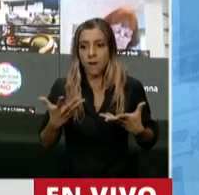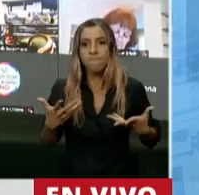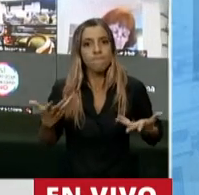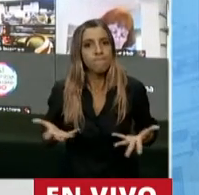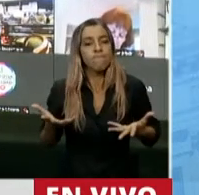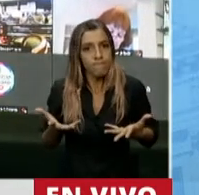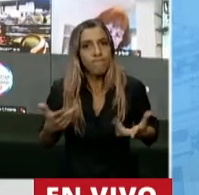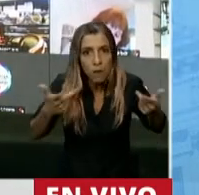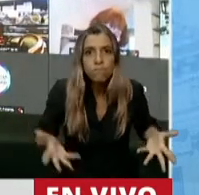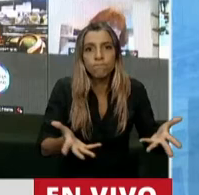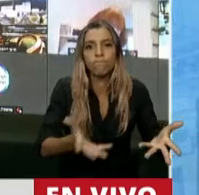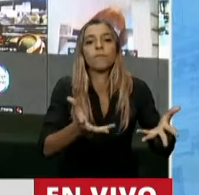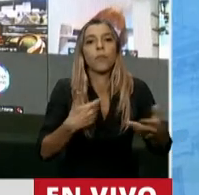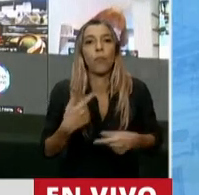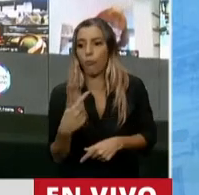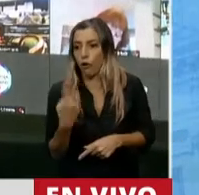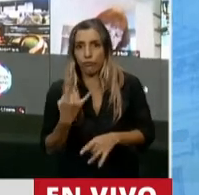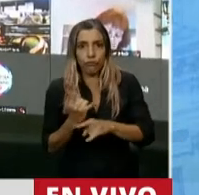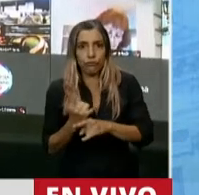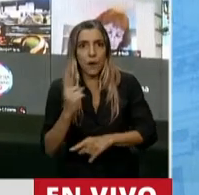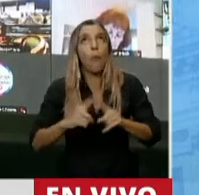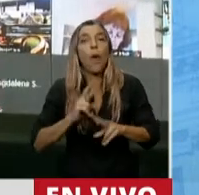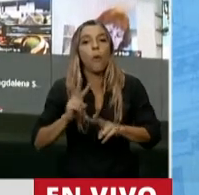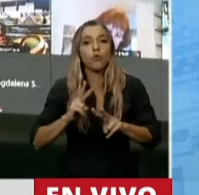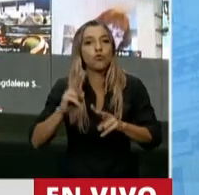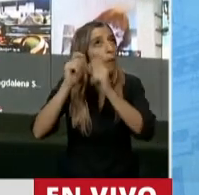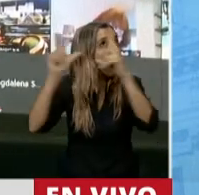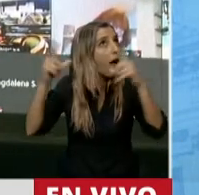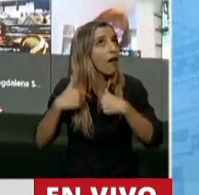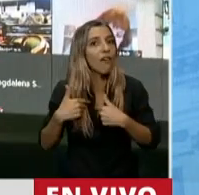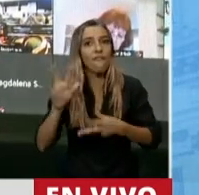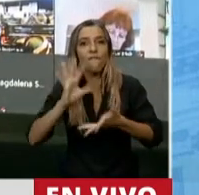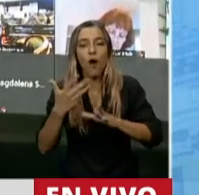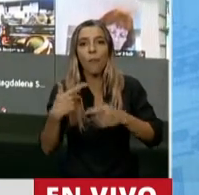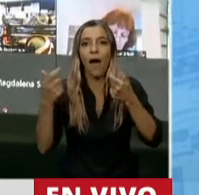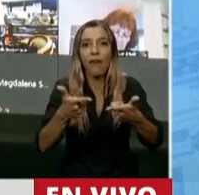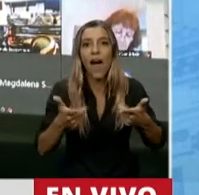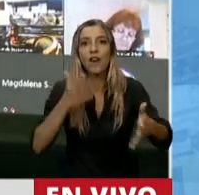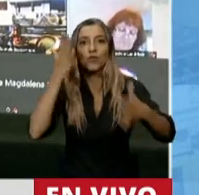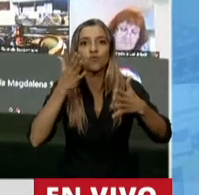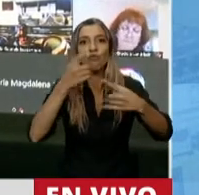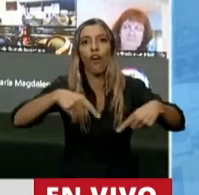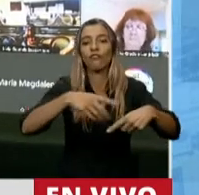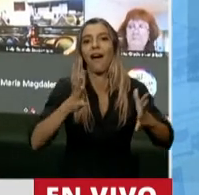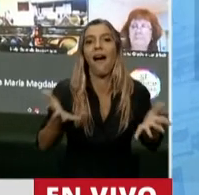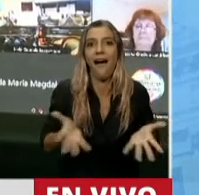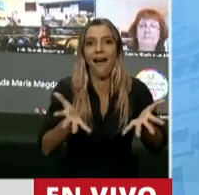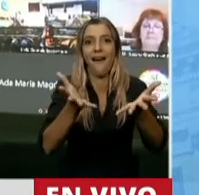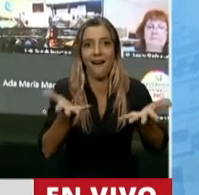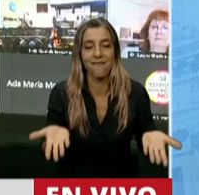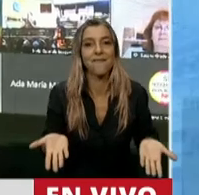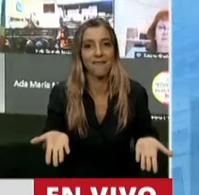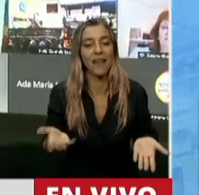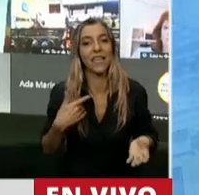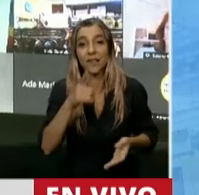política, porque hacemos política atrás de sueños, atrás de ideologías, atrás de consignas. Y creo que ustedes